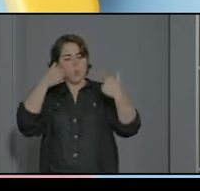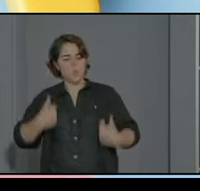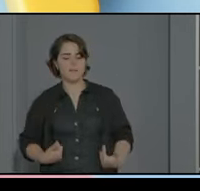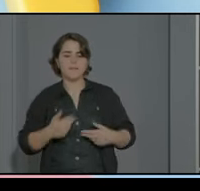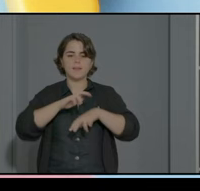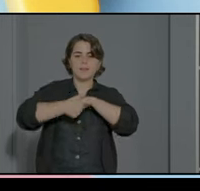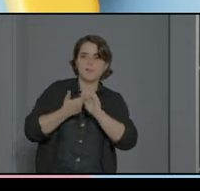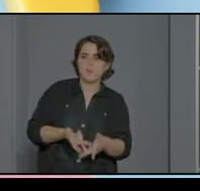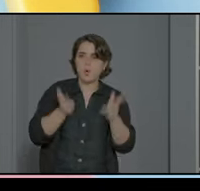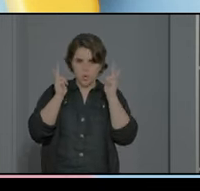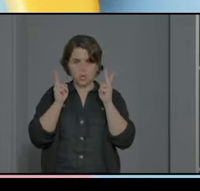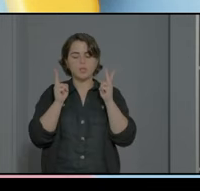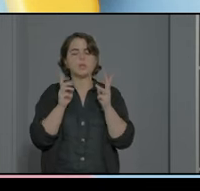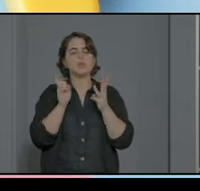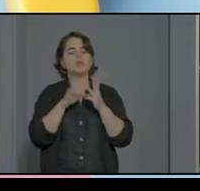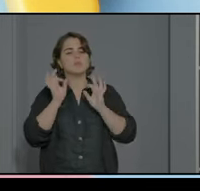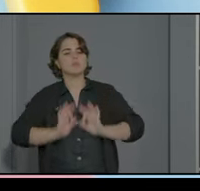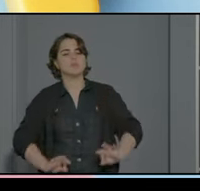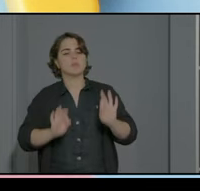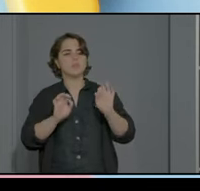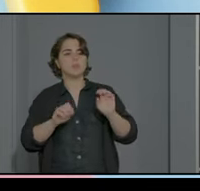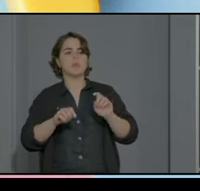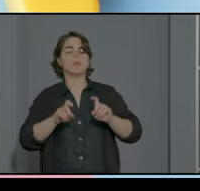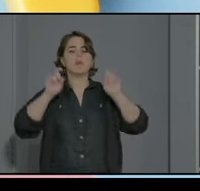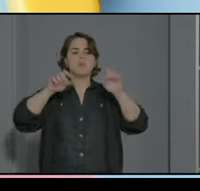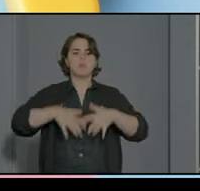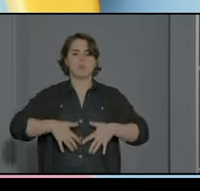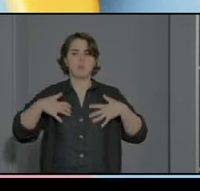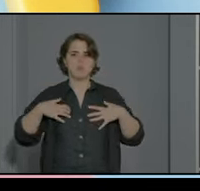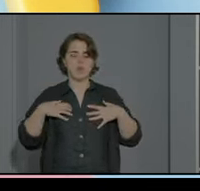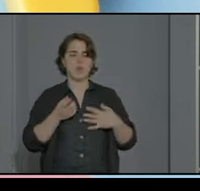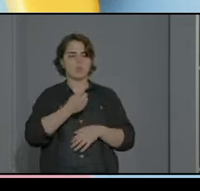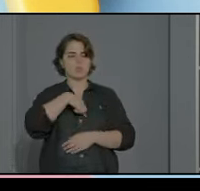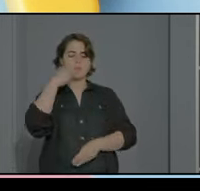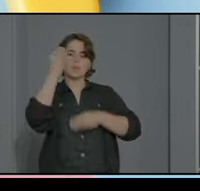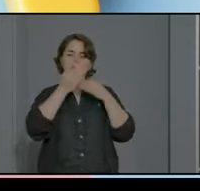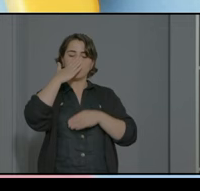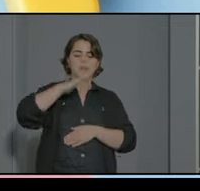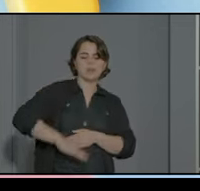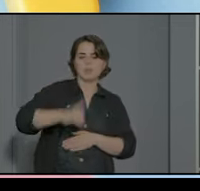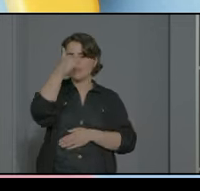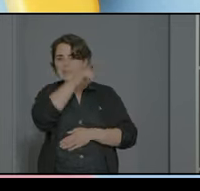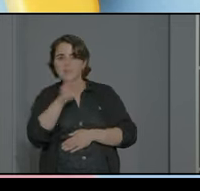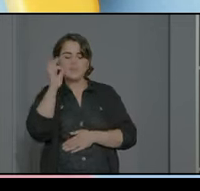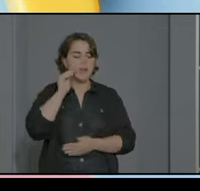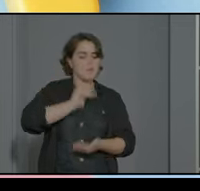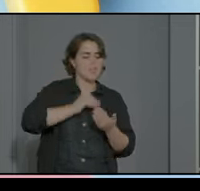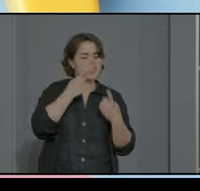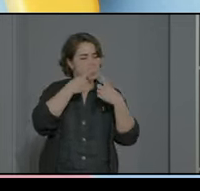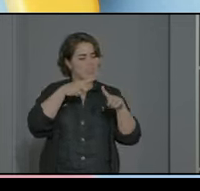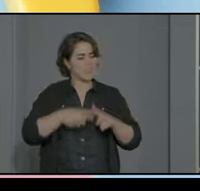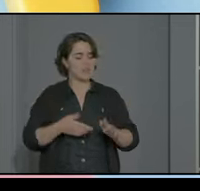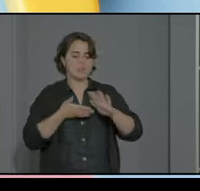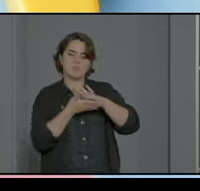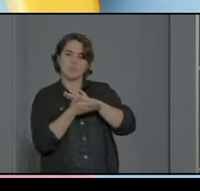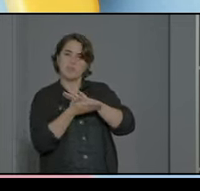democrático y sobre todo basado en la educación emocional entendemos que los niños y niñas tienen diferentes capacidades y todos deben ser